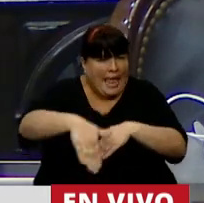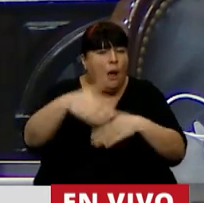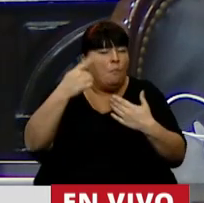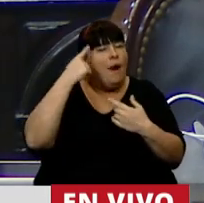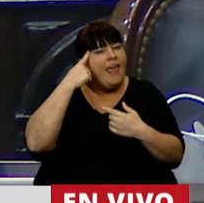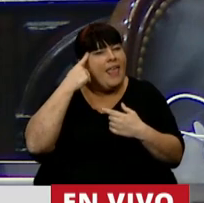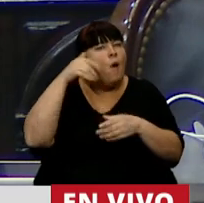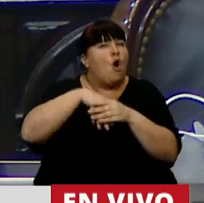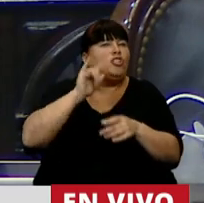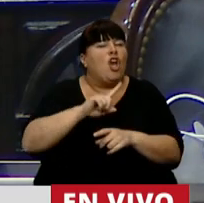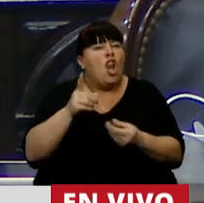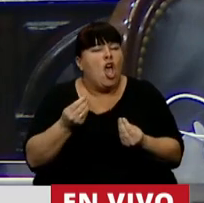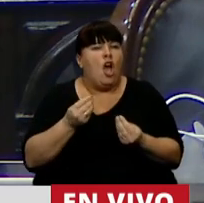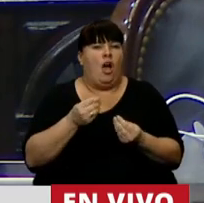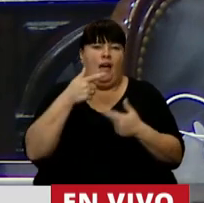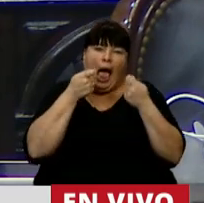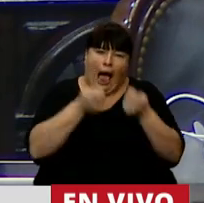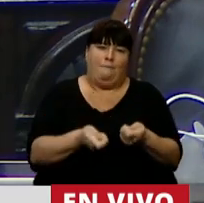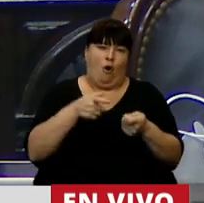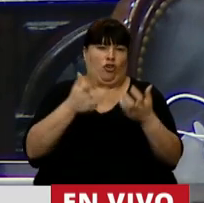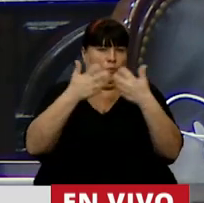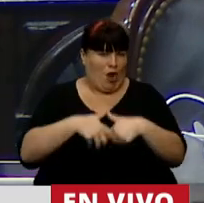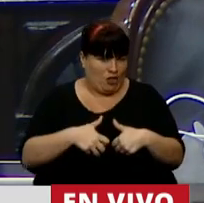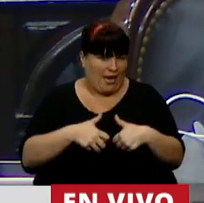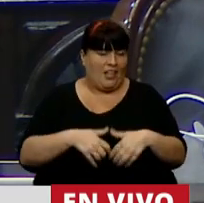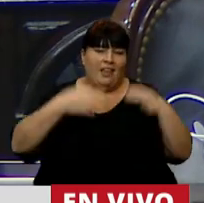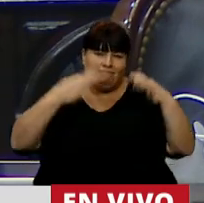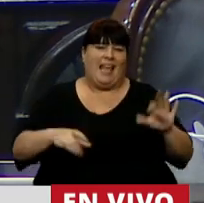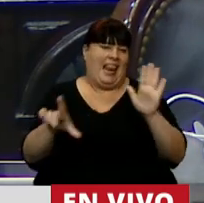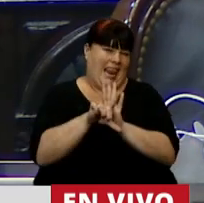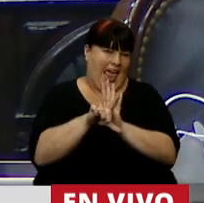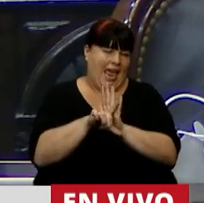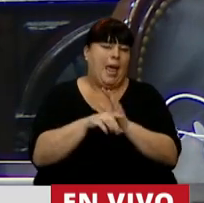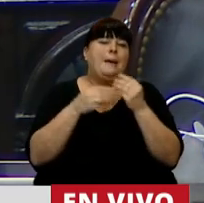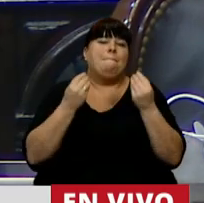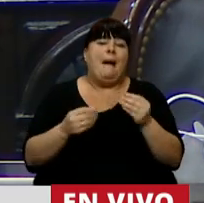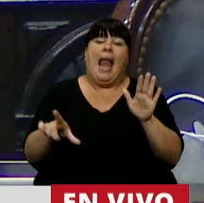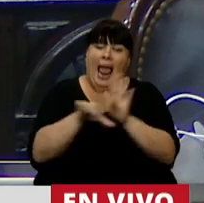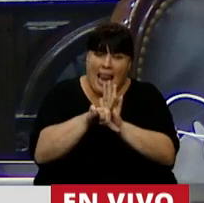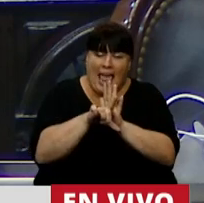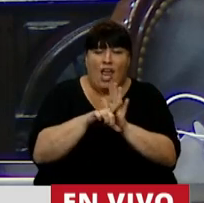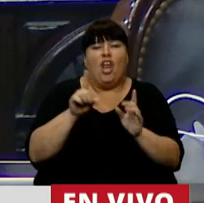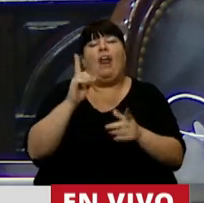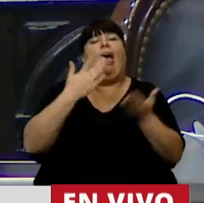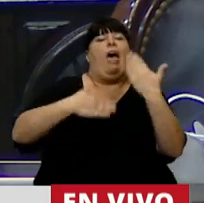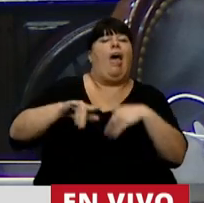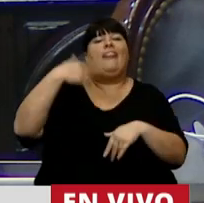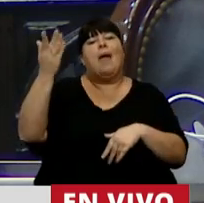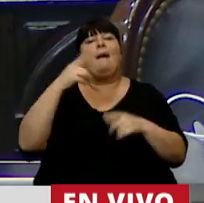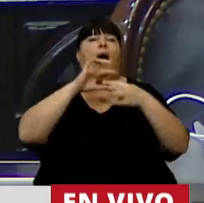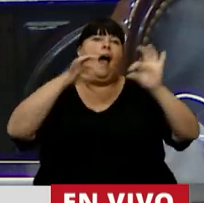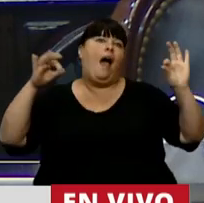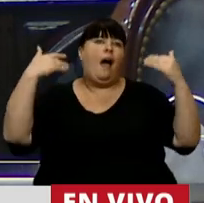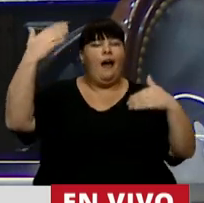de que revisen su voto y que acompañen este proyecto y que sea ley para que sea ley y que no se escuden detrás de un